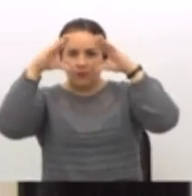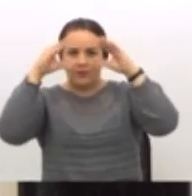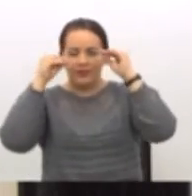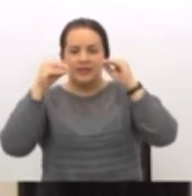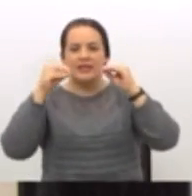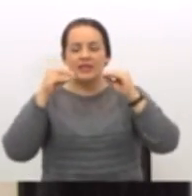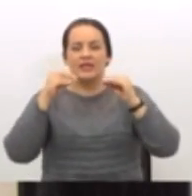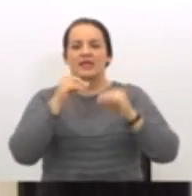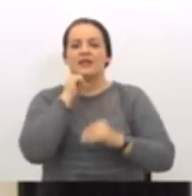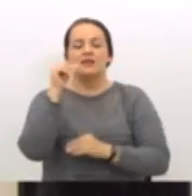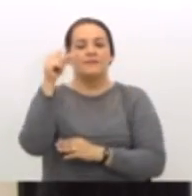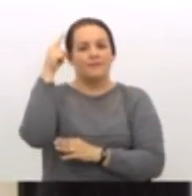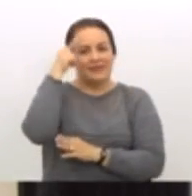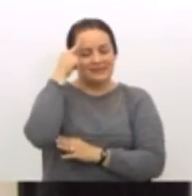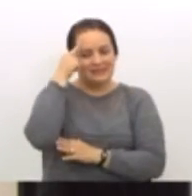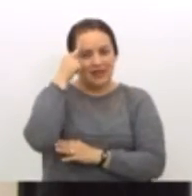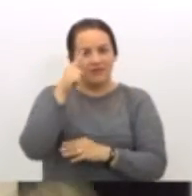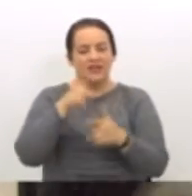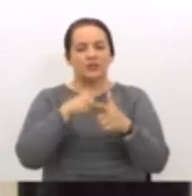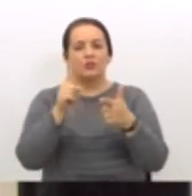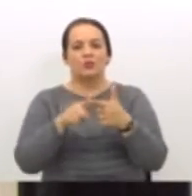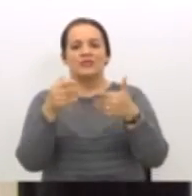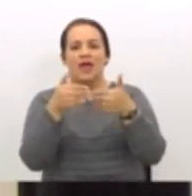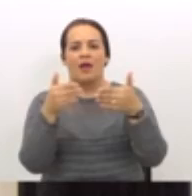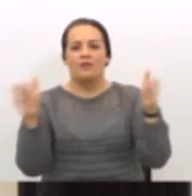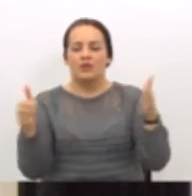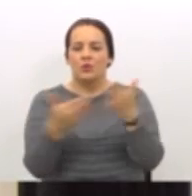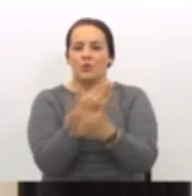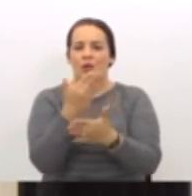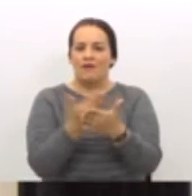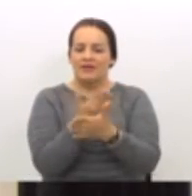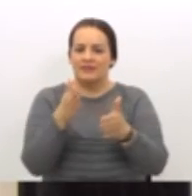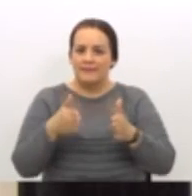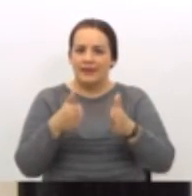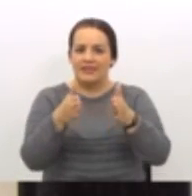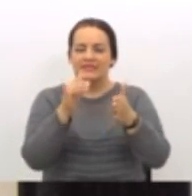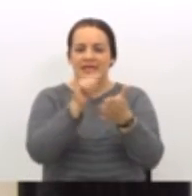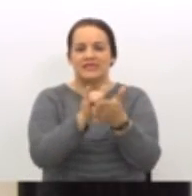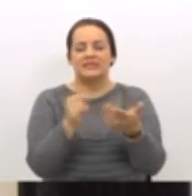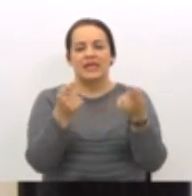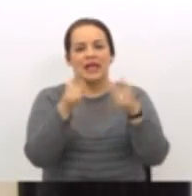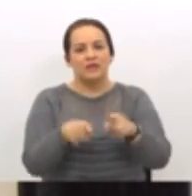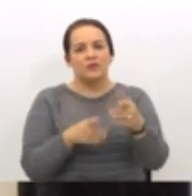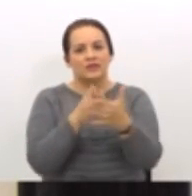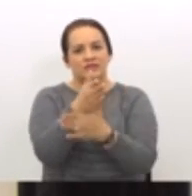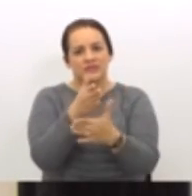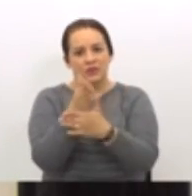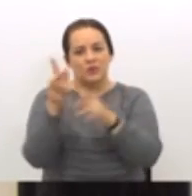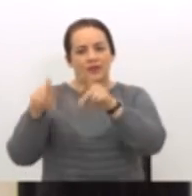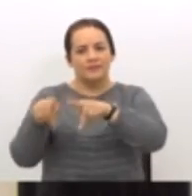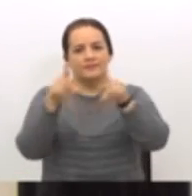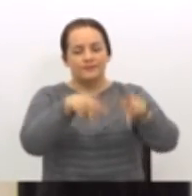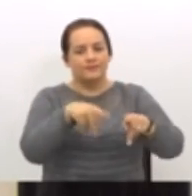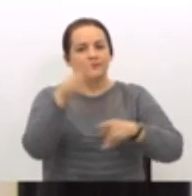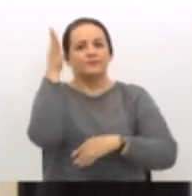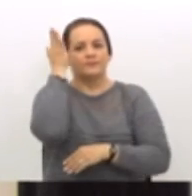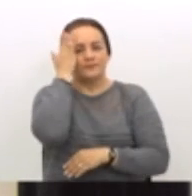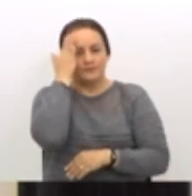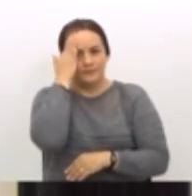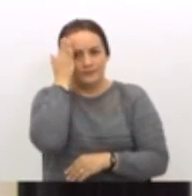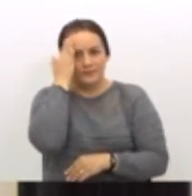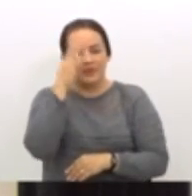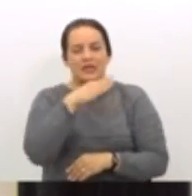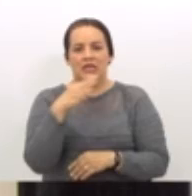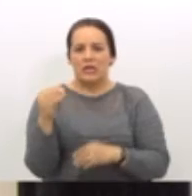se vuelve impensable entonces abrir nuevas brechas, en este caso para el acceso de los ciudadanos al conocimiento y a la información.